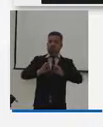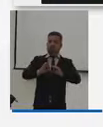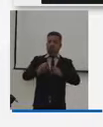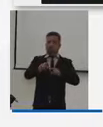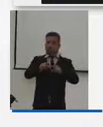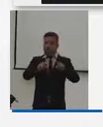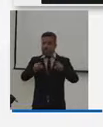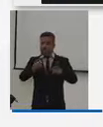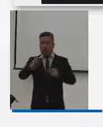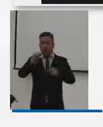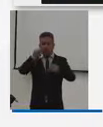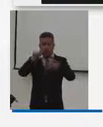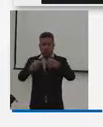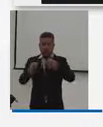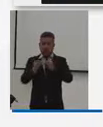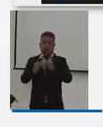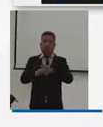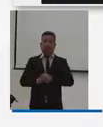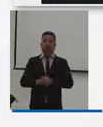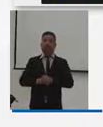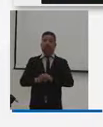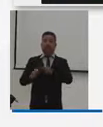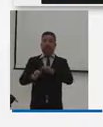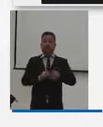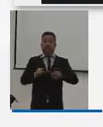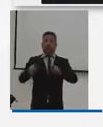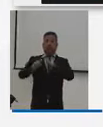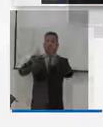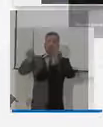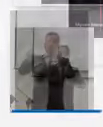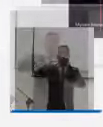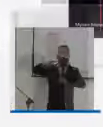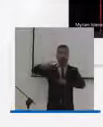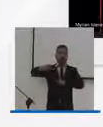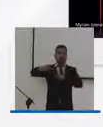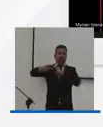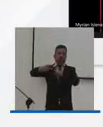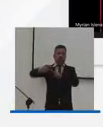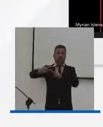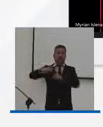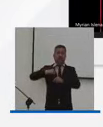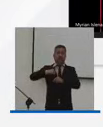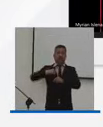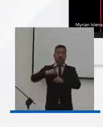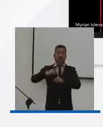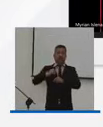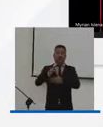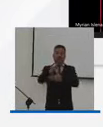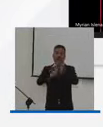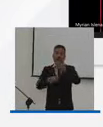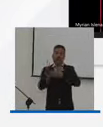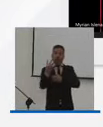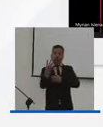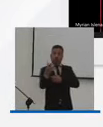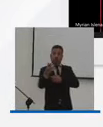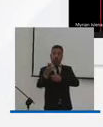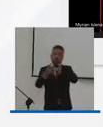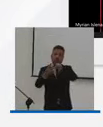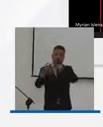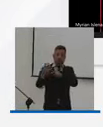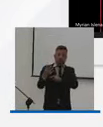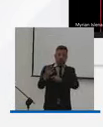inclusión, entre otros objetivos. Pasamos al título segundo, el cual contiene cuatro